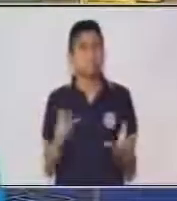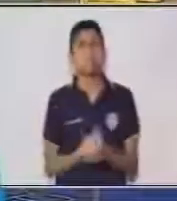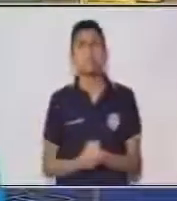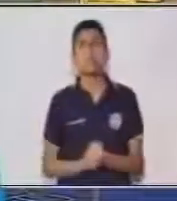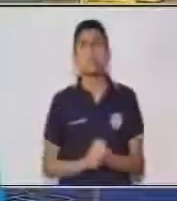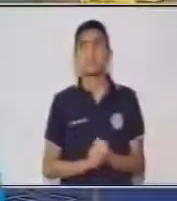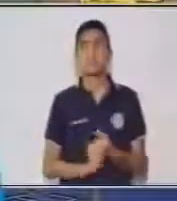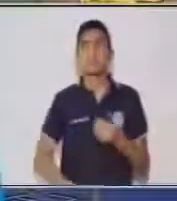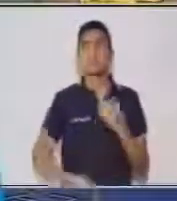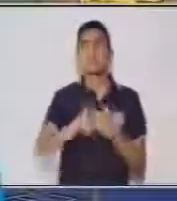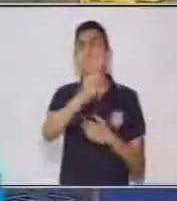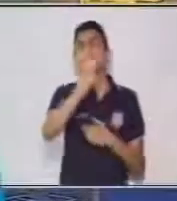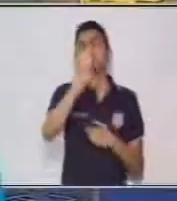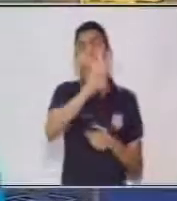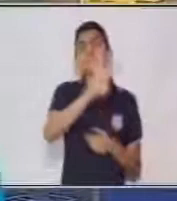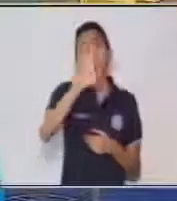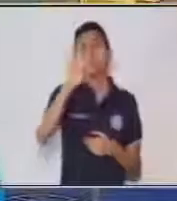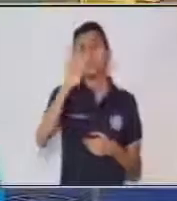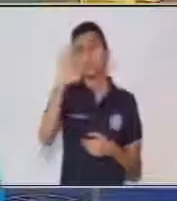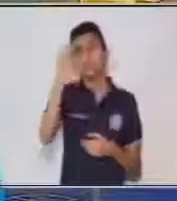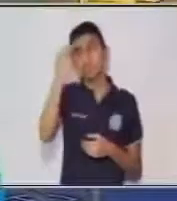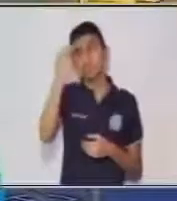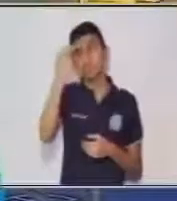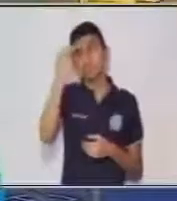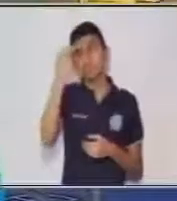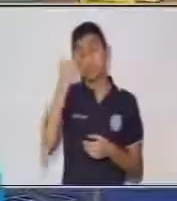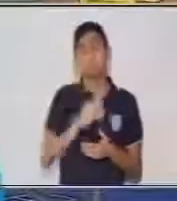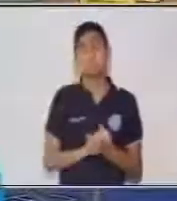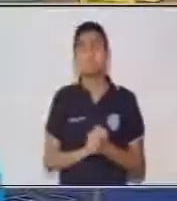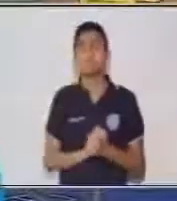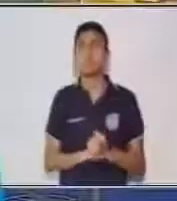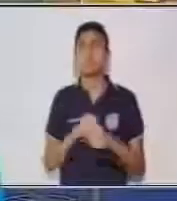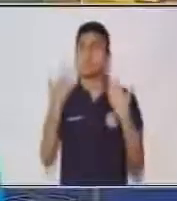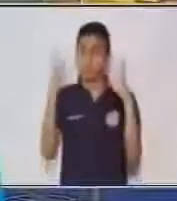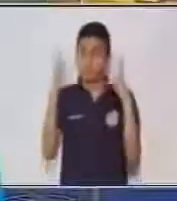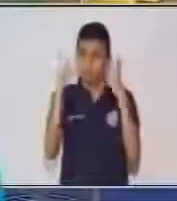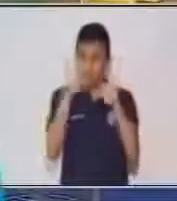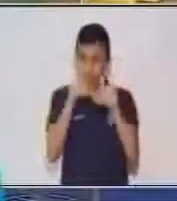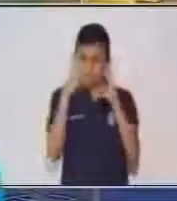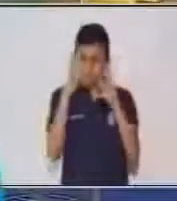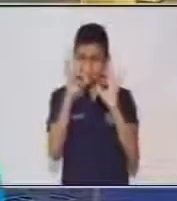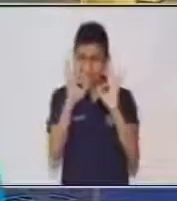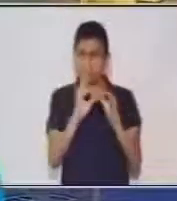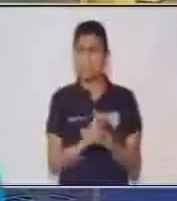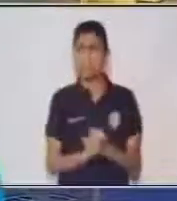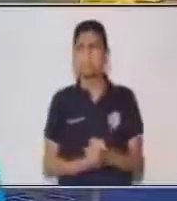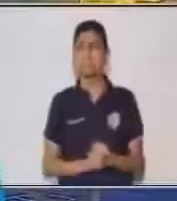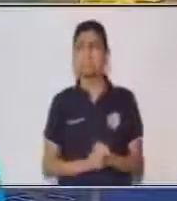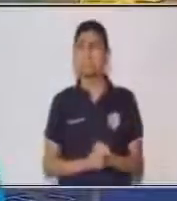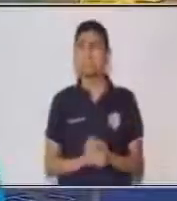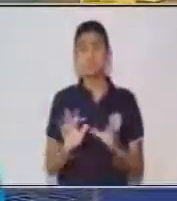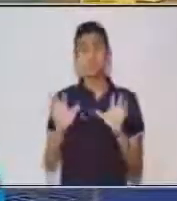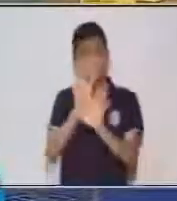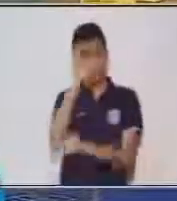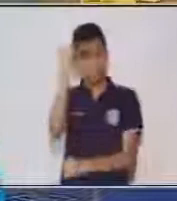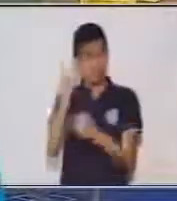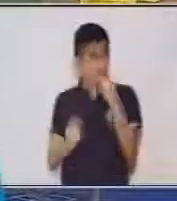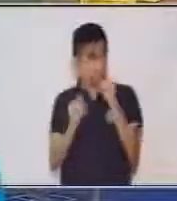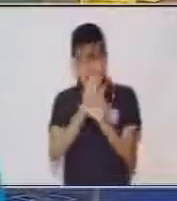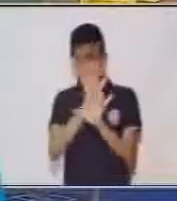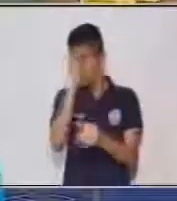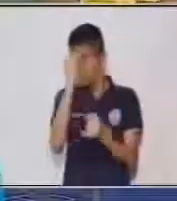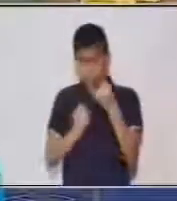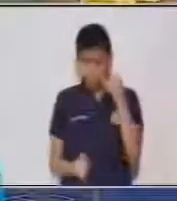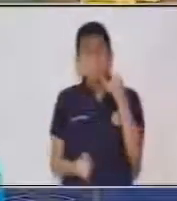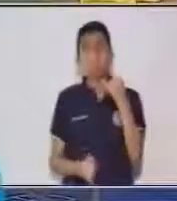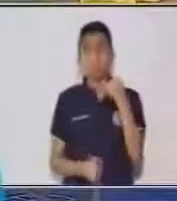doscientos cuarenta y tres. Muy bien, te felicito. Y por último, vamos